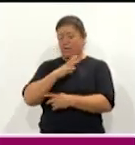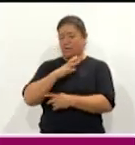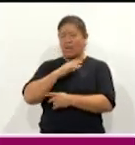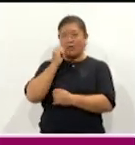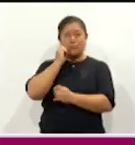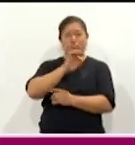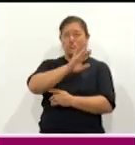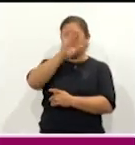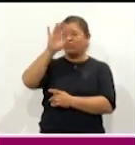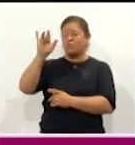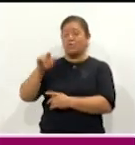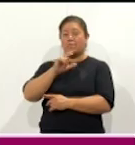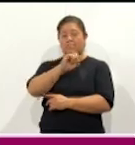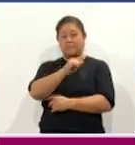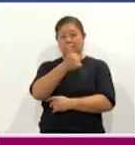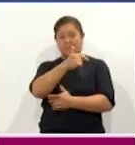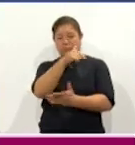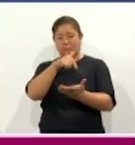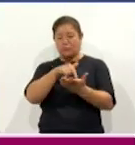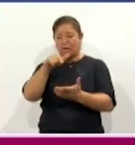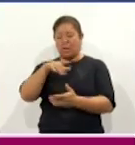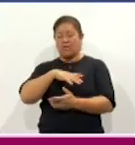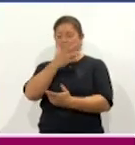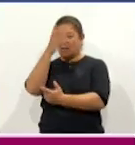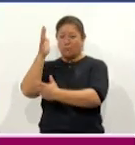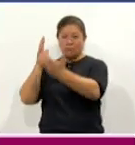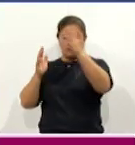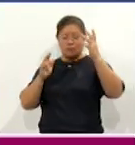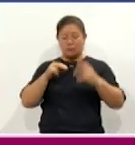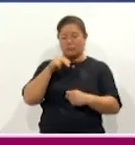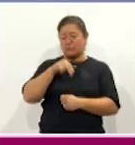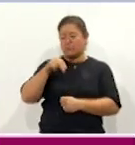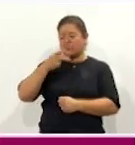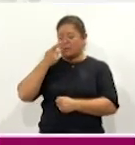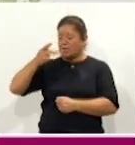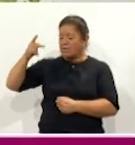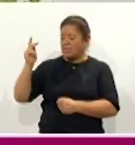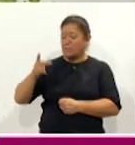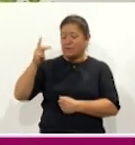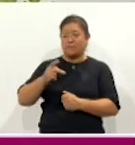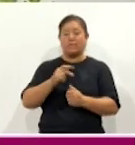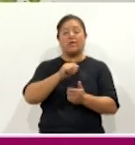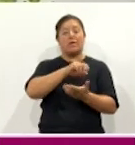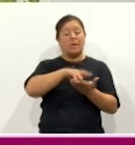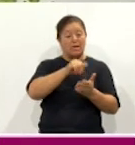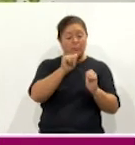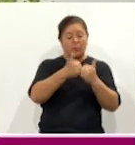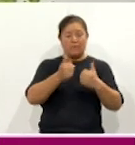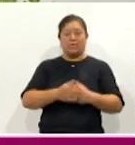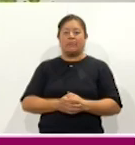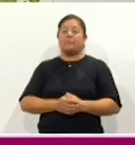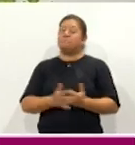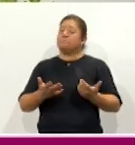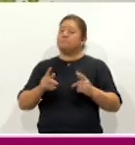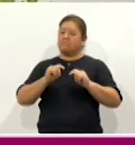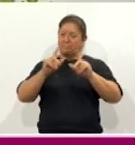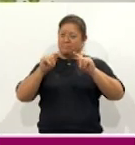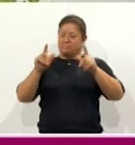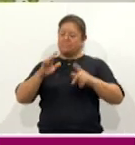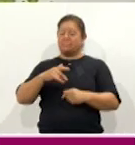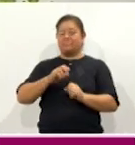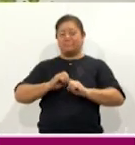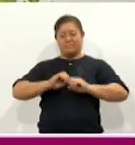centros de avistamiento ubicados en los bosques de Nanacamilpa y Calpulalpan. Y desde luego en Tlaxcala nos sentimos muy